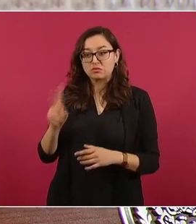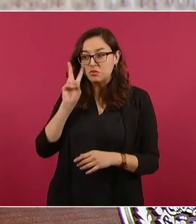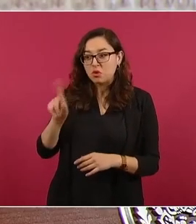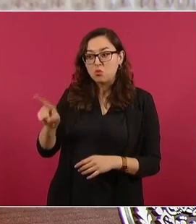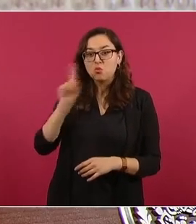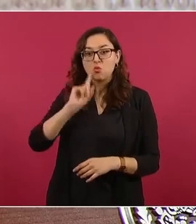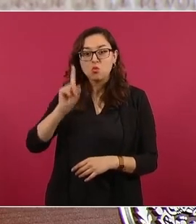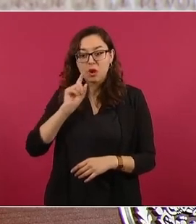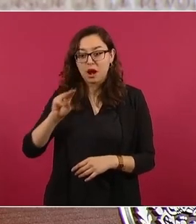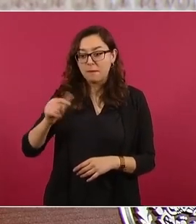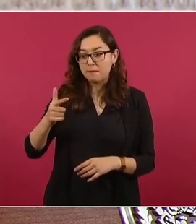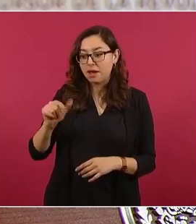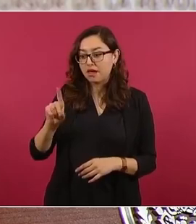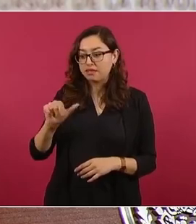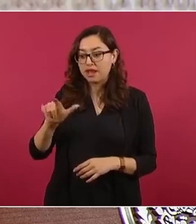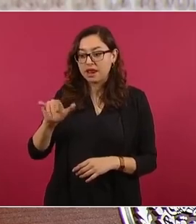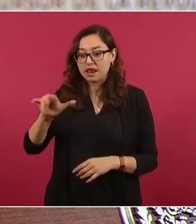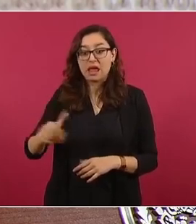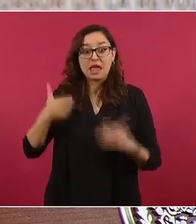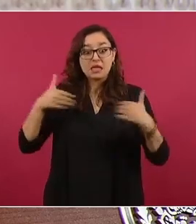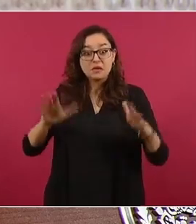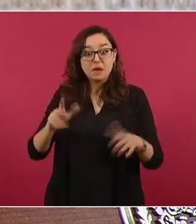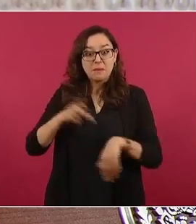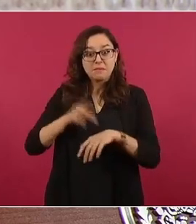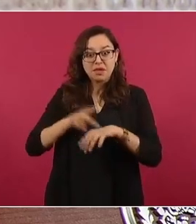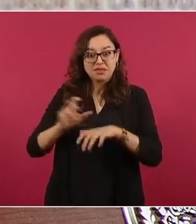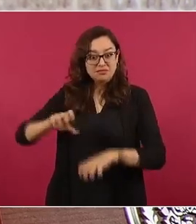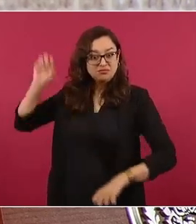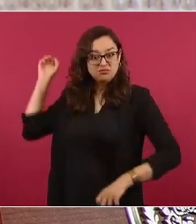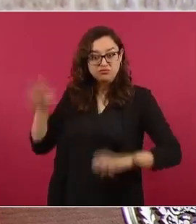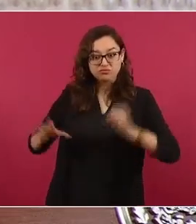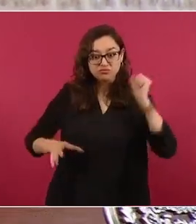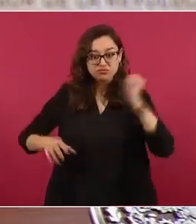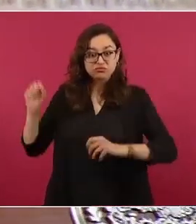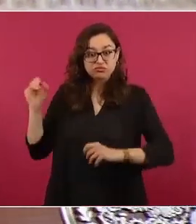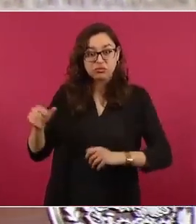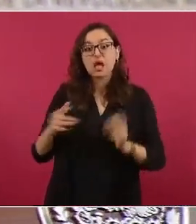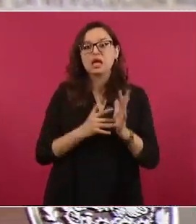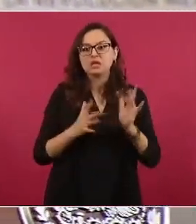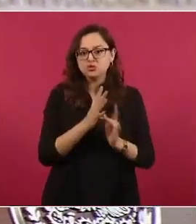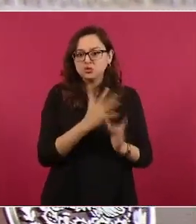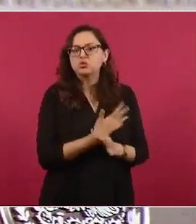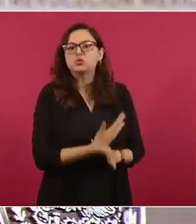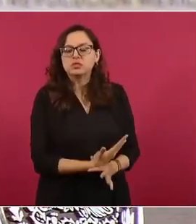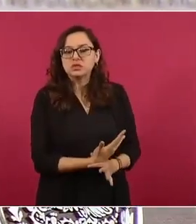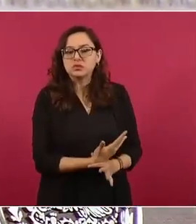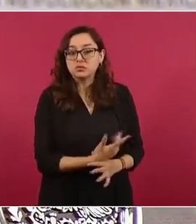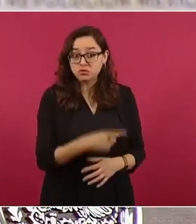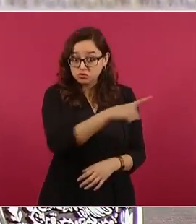Sí, pero en todos estos casos